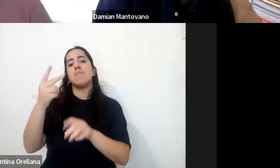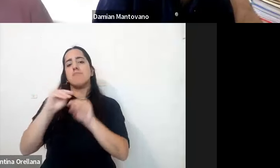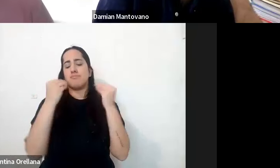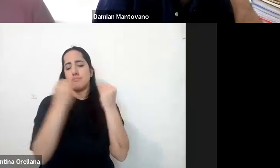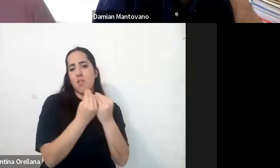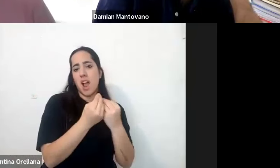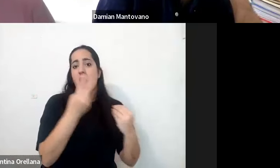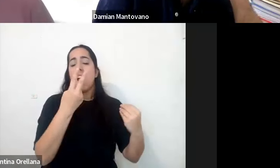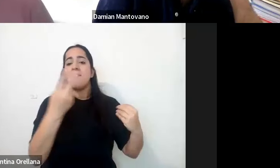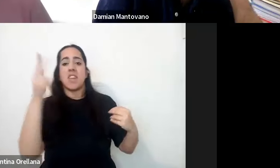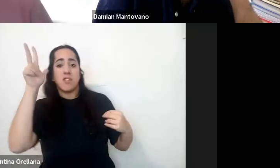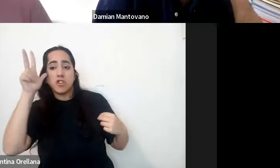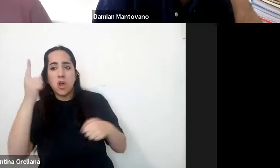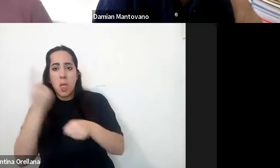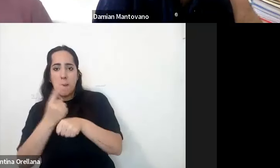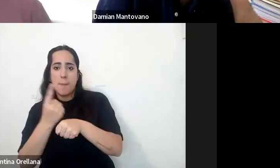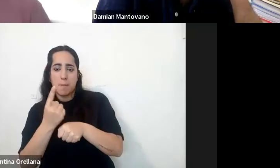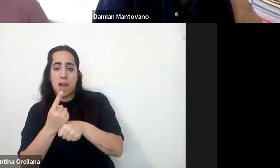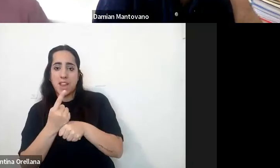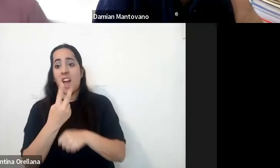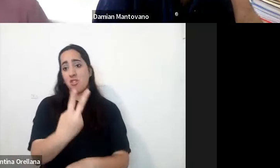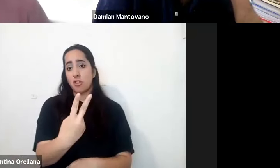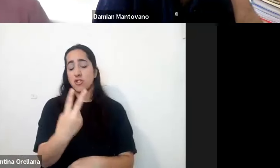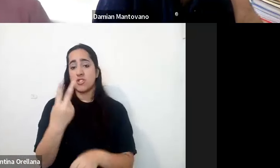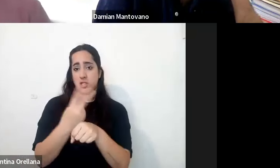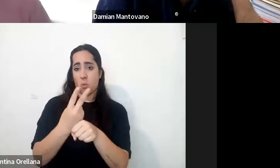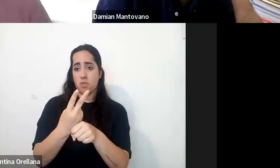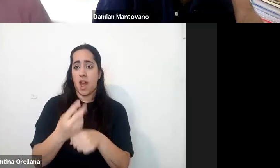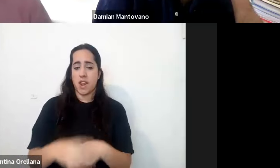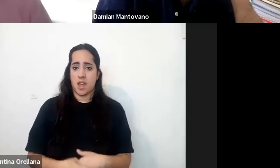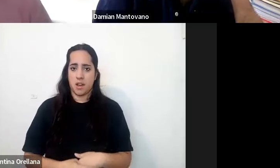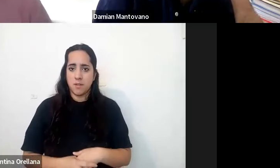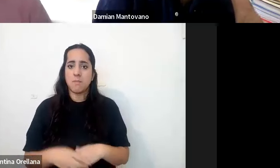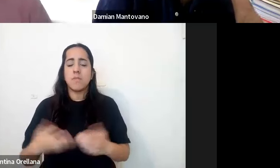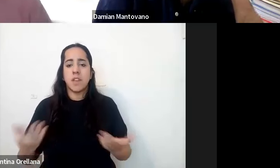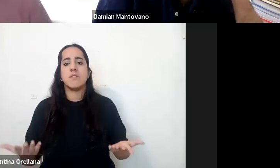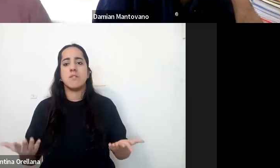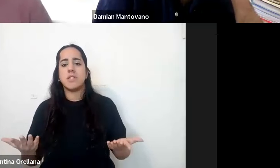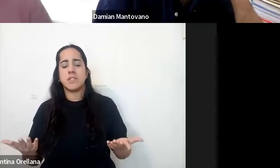primaria y dos solamente eran de secundaria entonces estos últimos